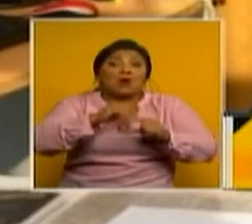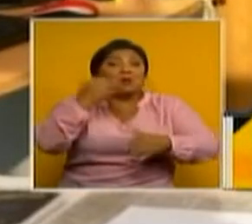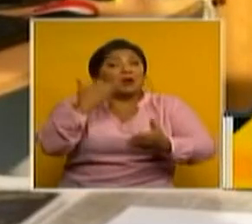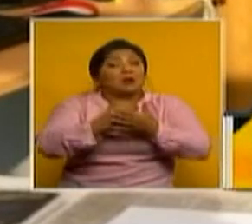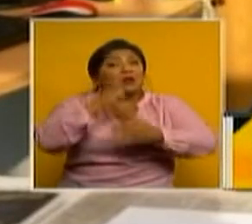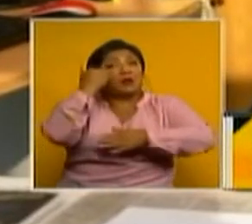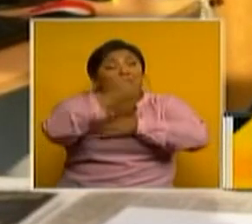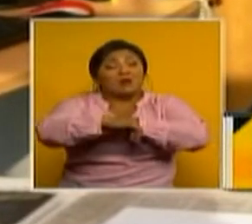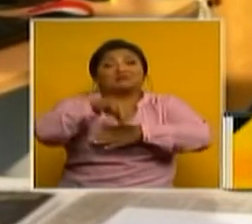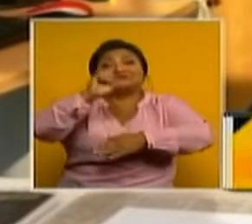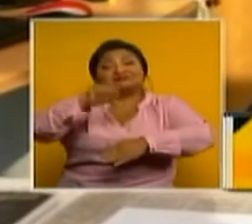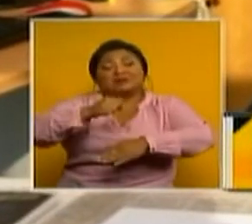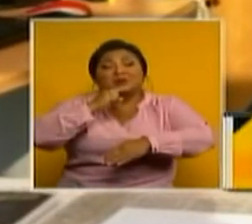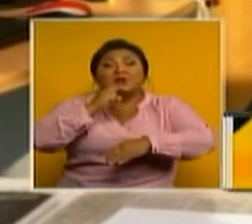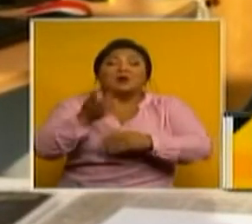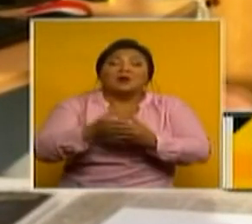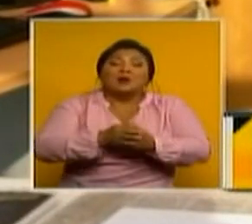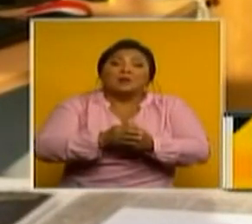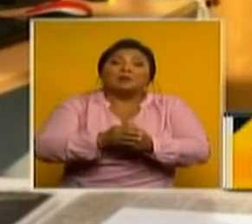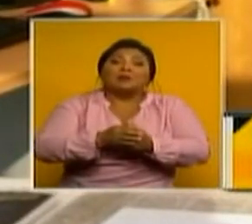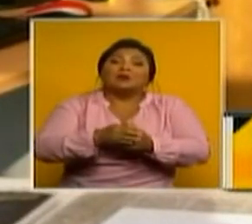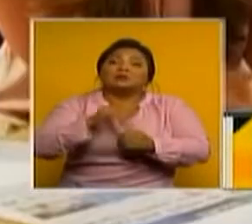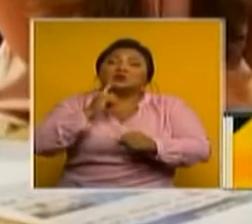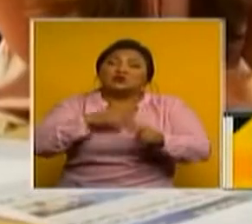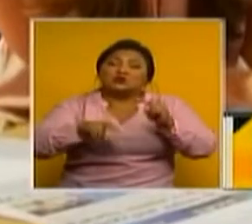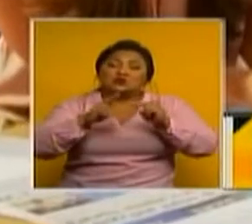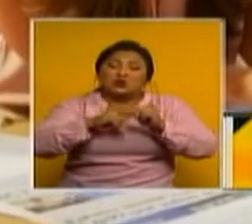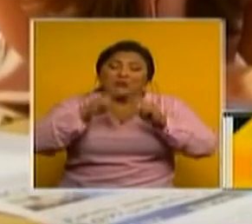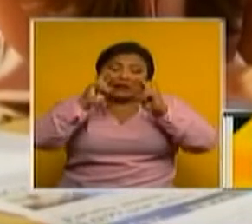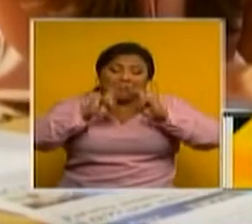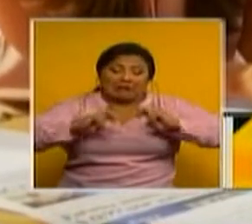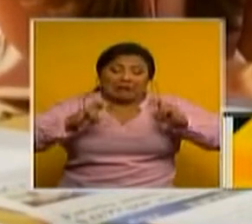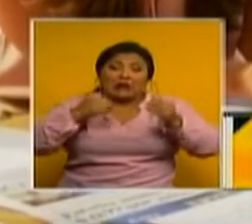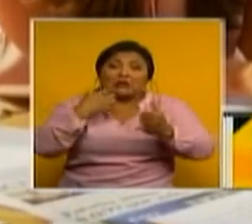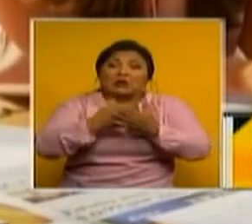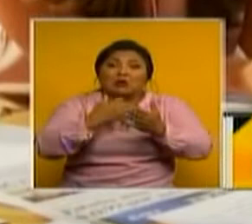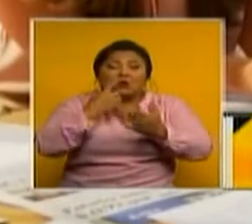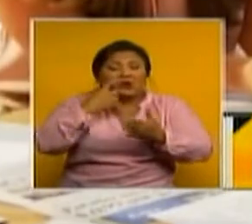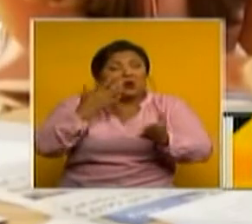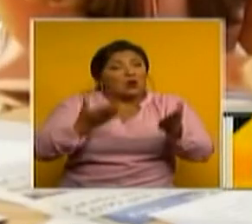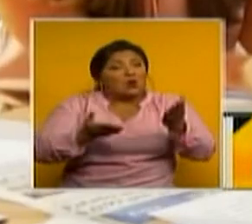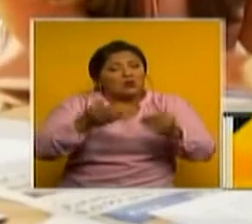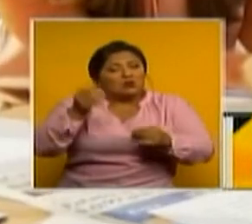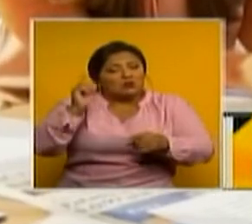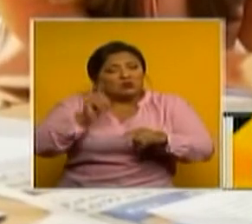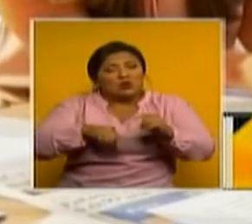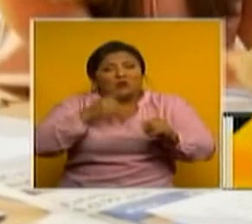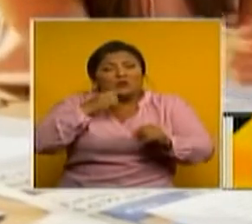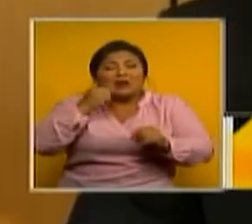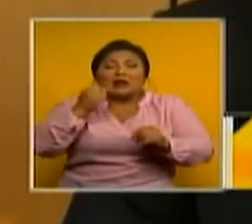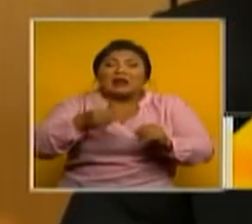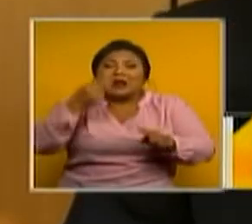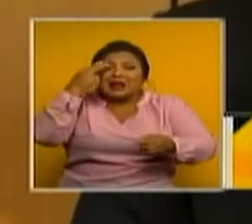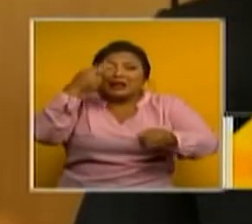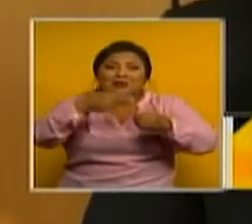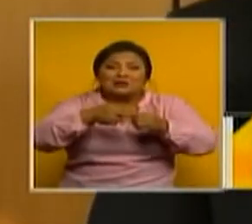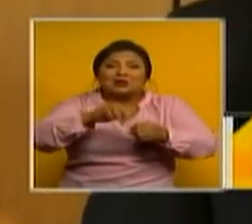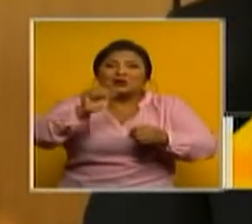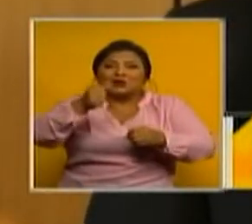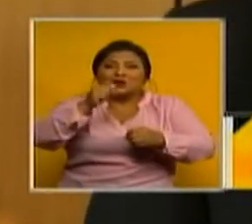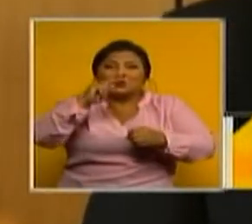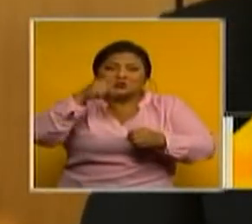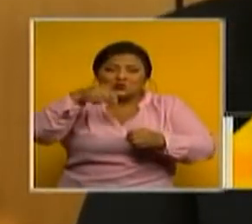Para Alberto Acusto aburneo analista económico no tendría sentido retirar el subsidio solo a la gasolina super. Sería